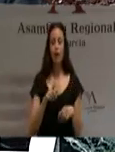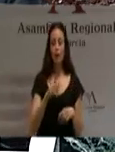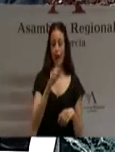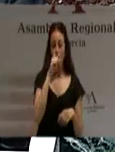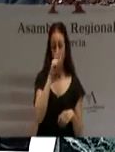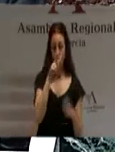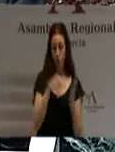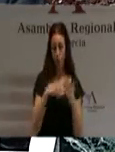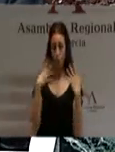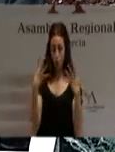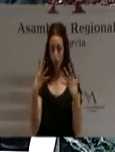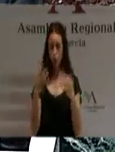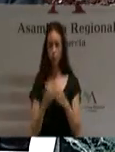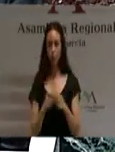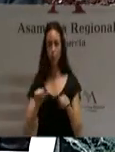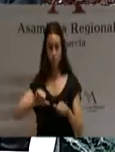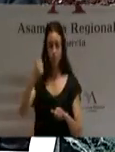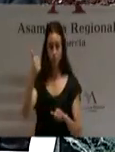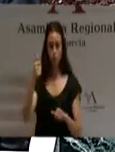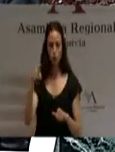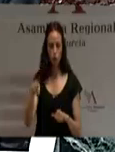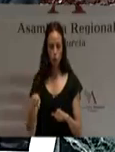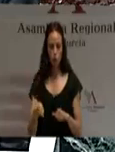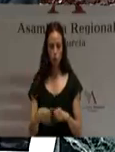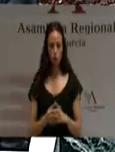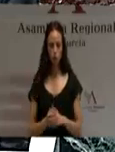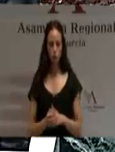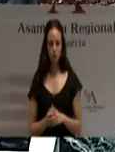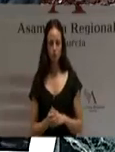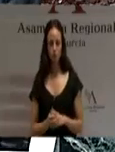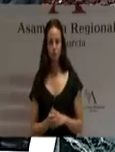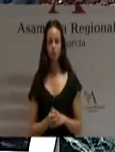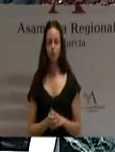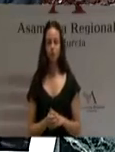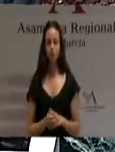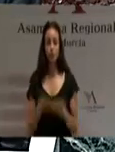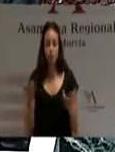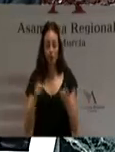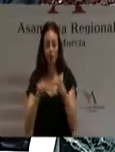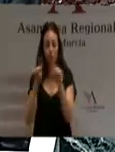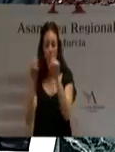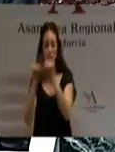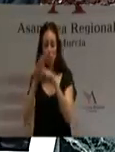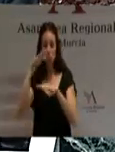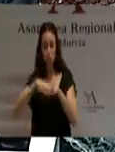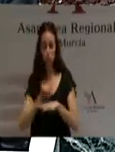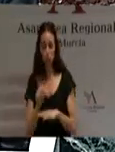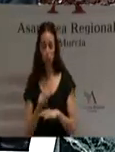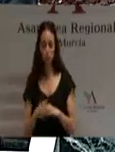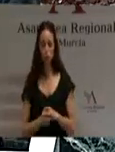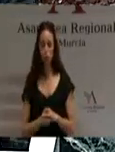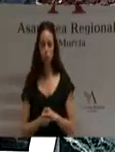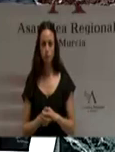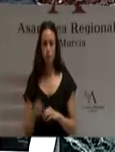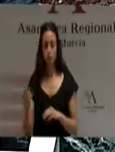aquel crítico momento. A pesar de lo anterior, la concesionaria no cumplió, como lo refleja el dictamen